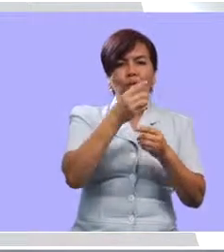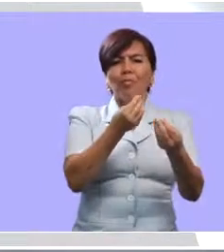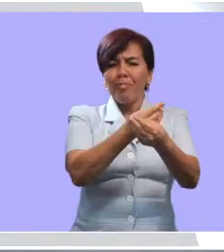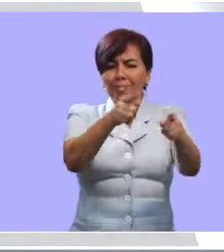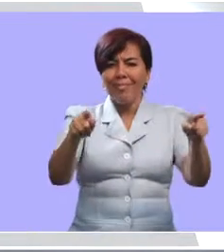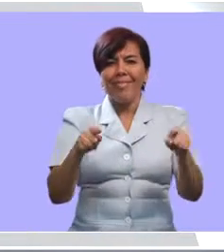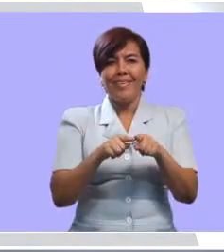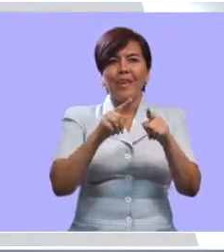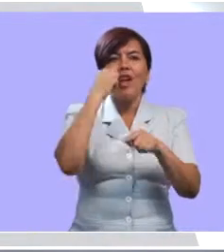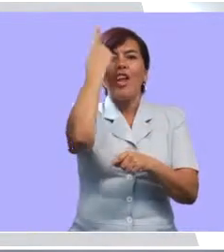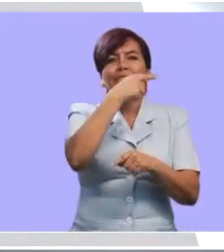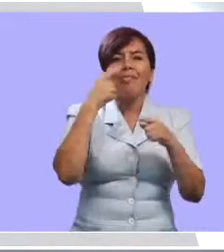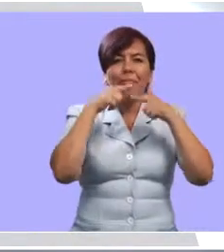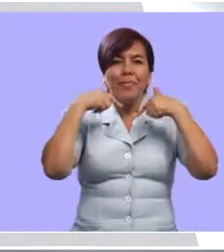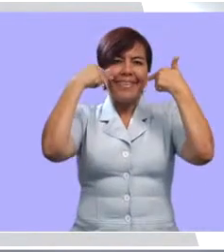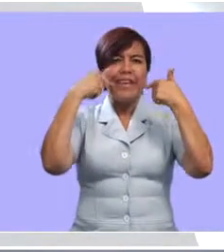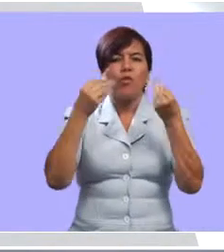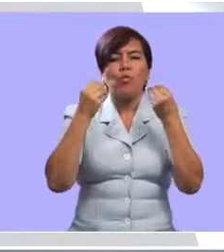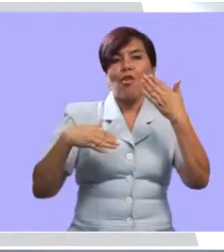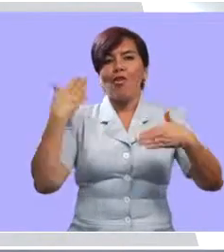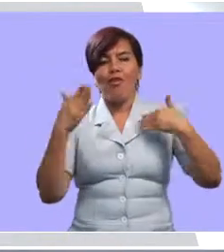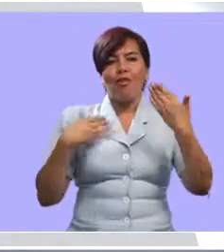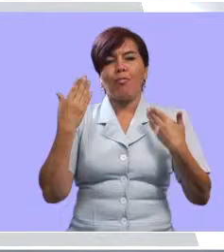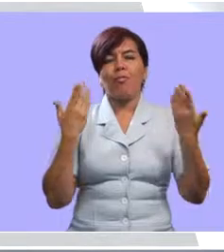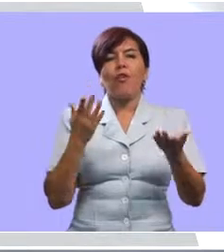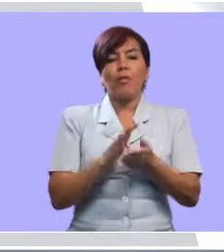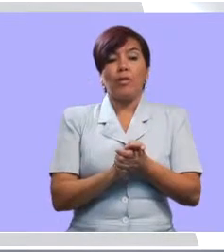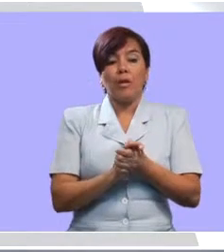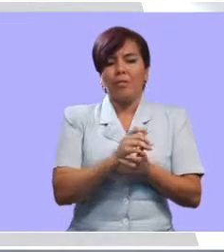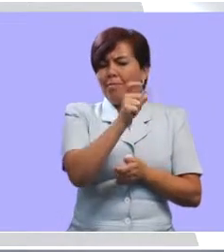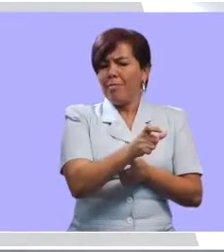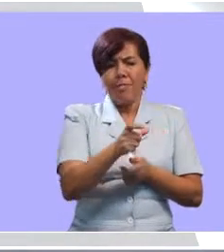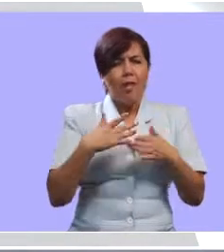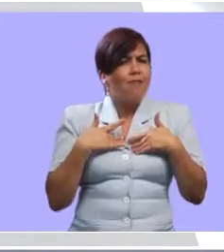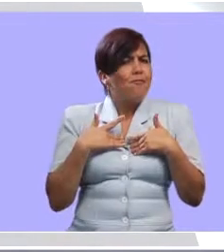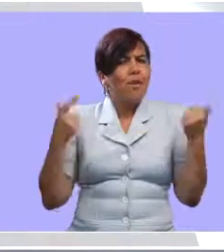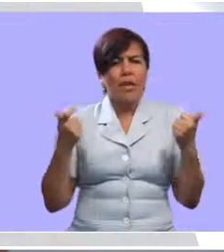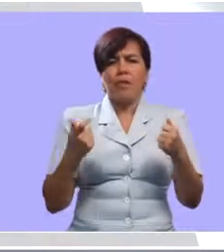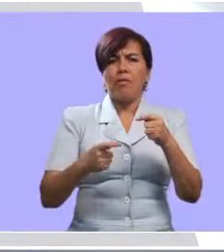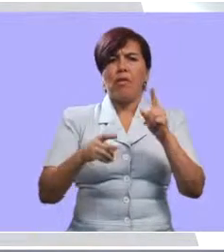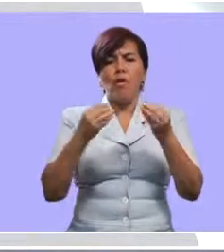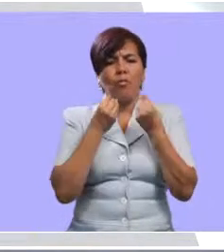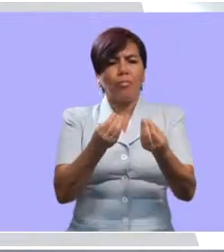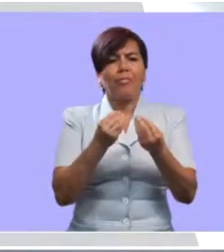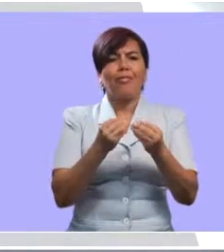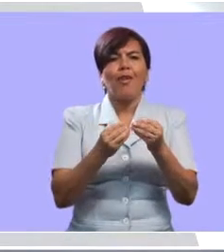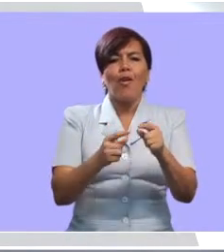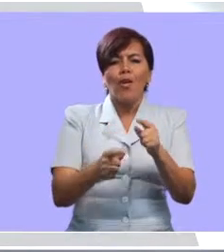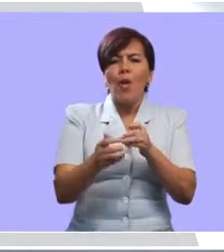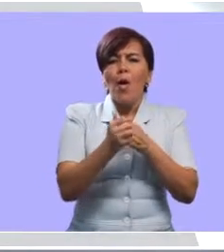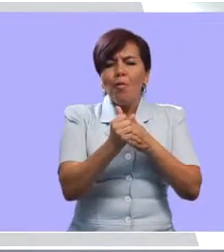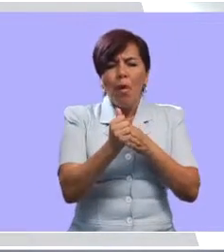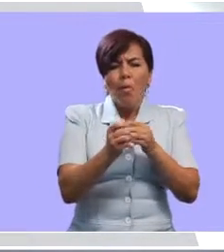va a ver reflejado esto, los niños son felices con un instrumento musical y